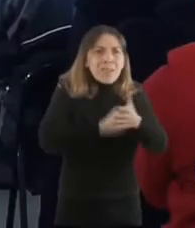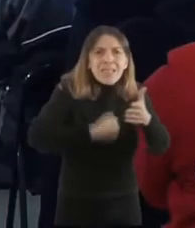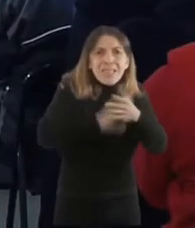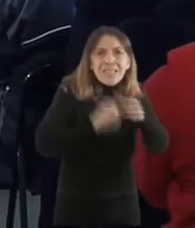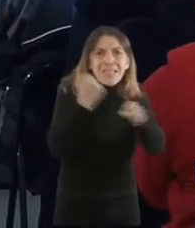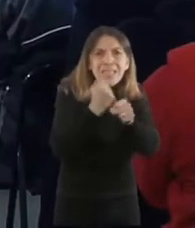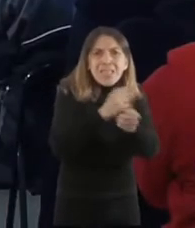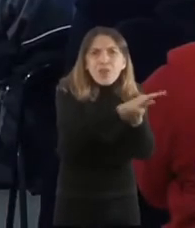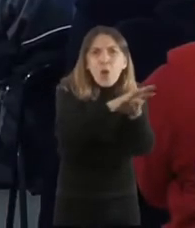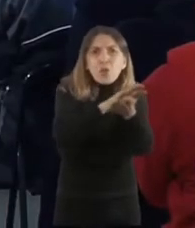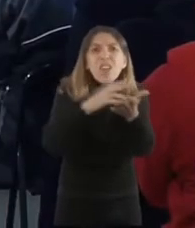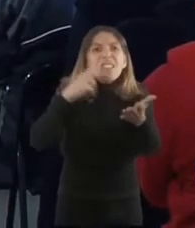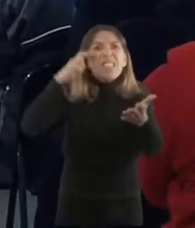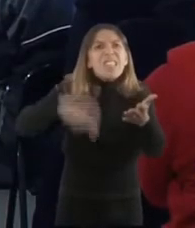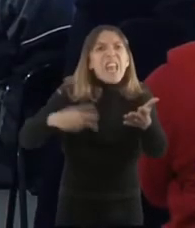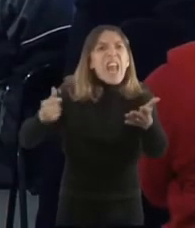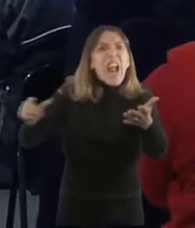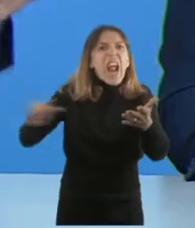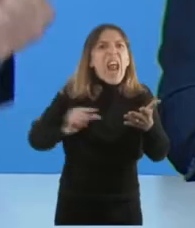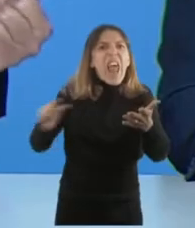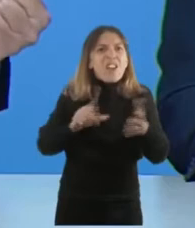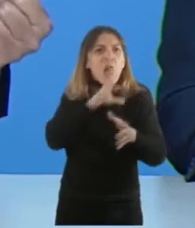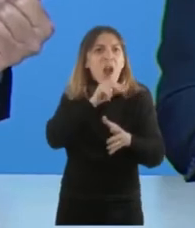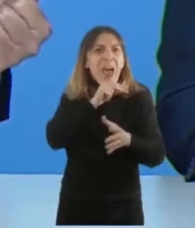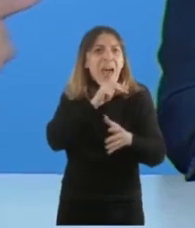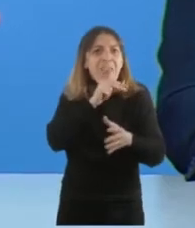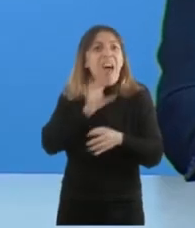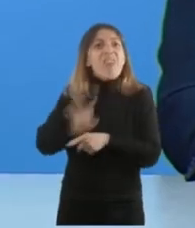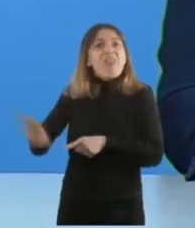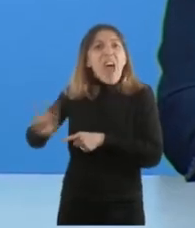default de deuda interna en pesos,